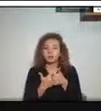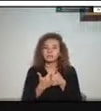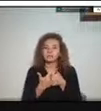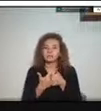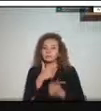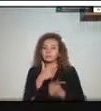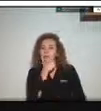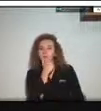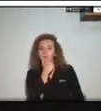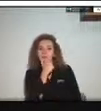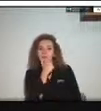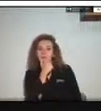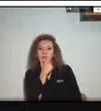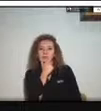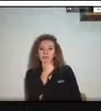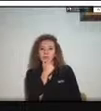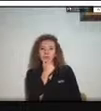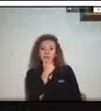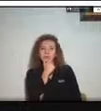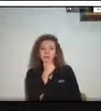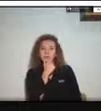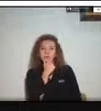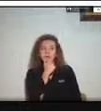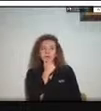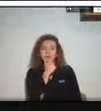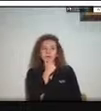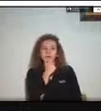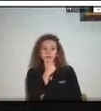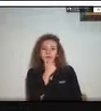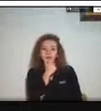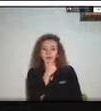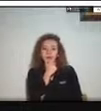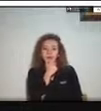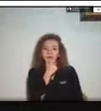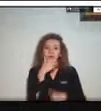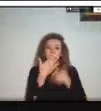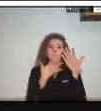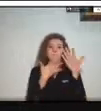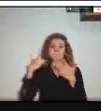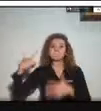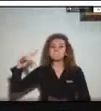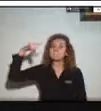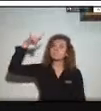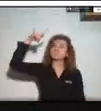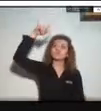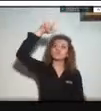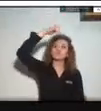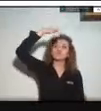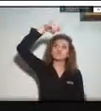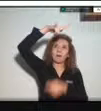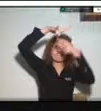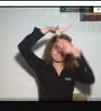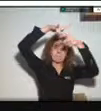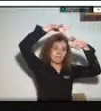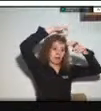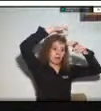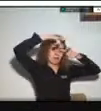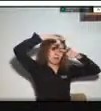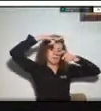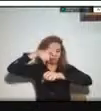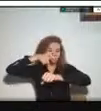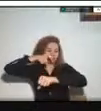o también a través de vuelos en dron de igualmente la intervención de profesionales